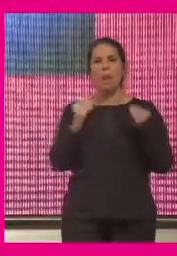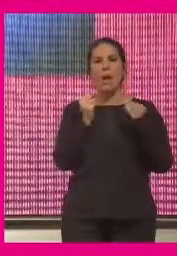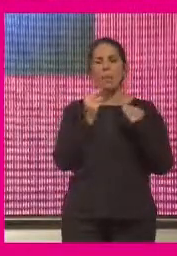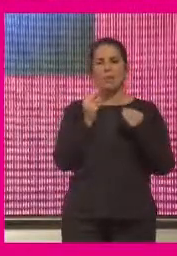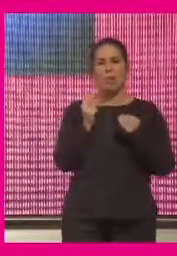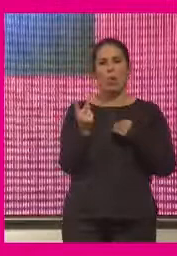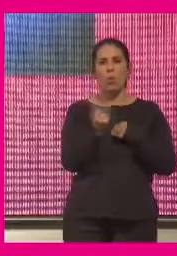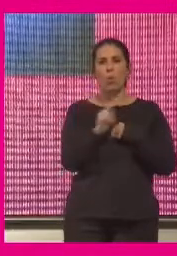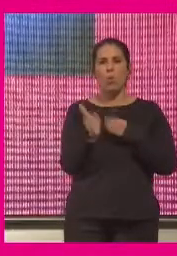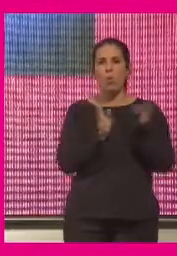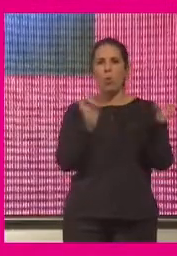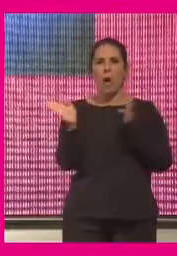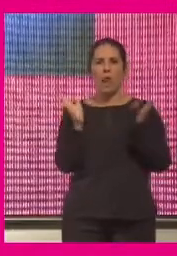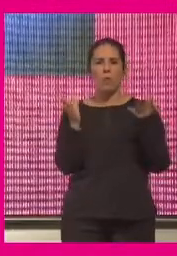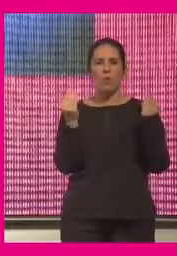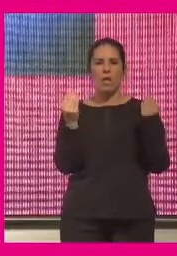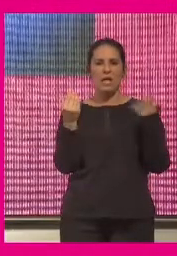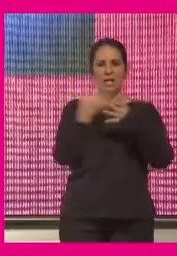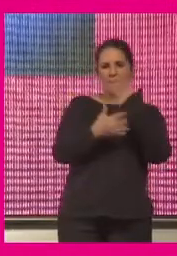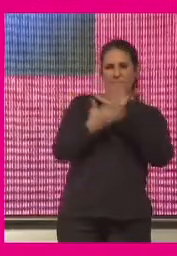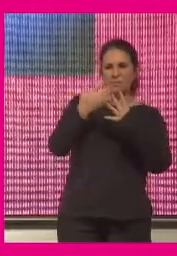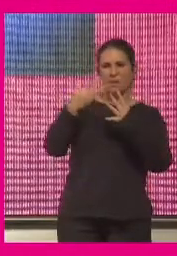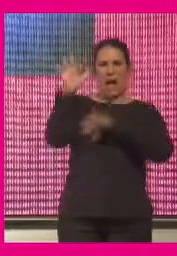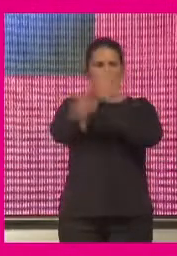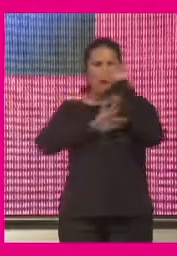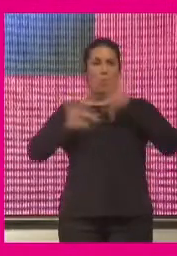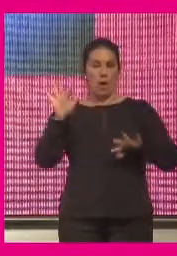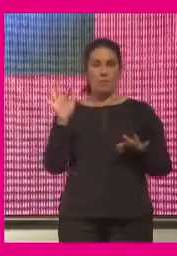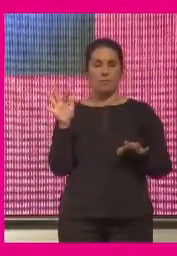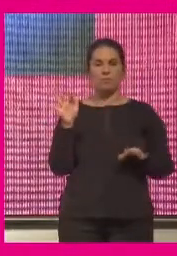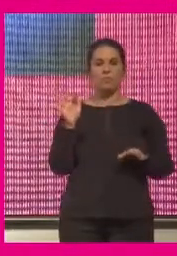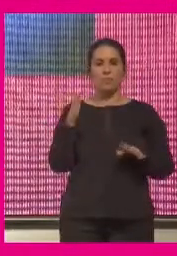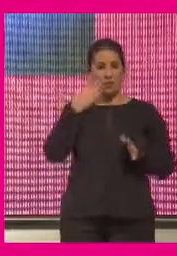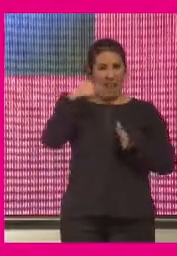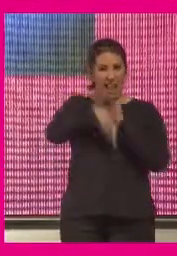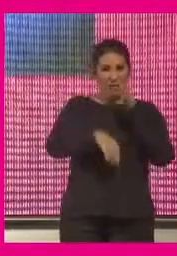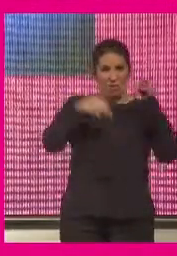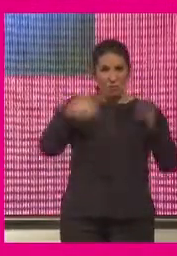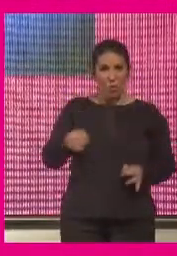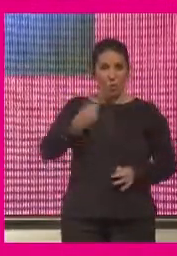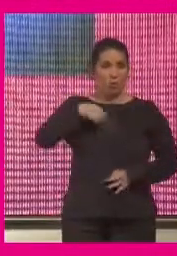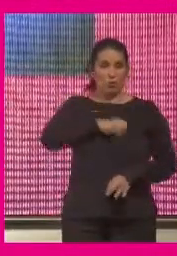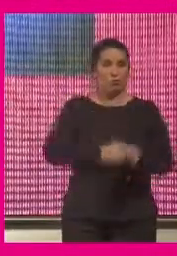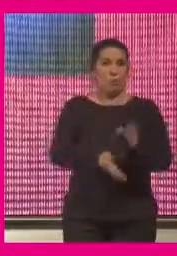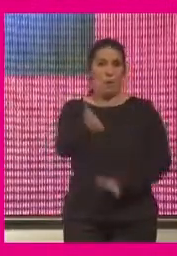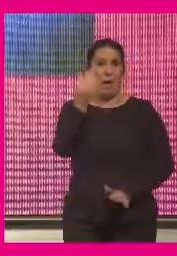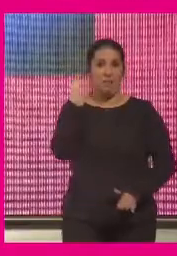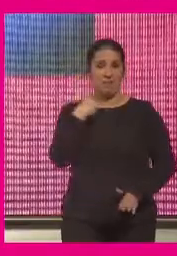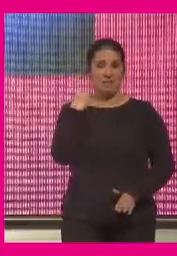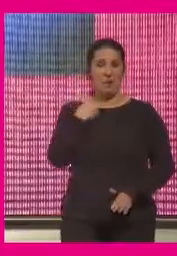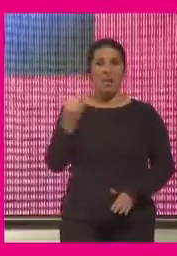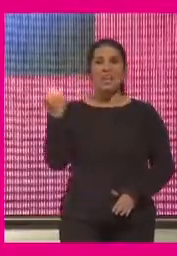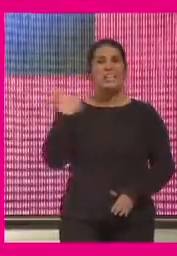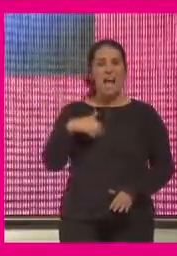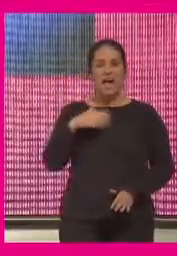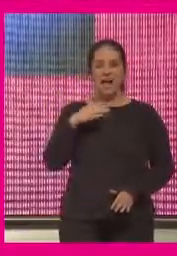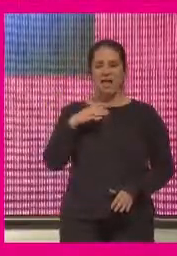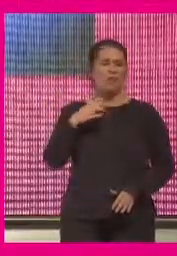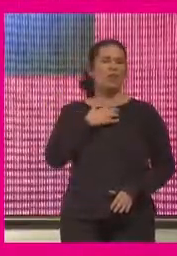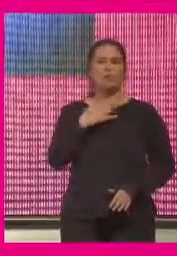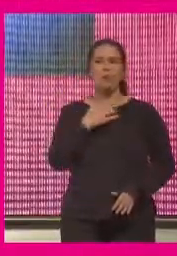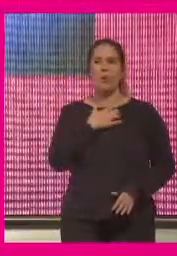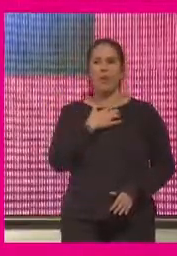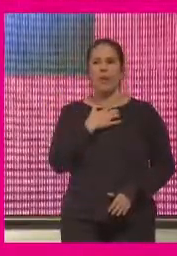es muy ambigua muy híbrida pero es que en el fondo es a lo que estamos abocados ya no vamos a ser capaces ni de